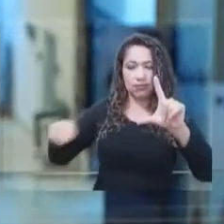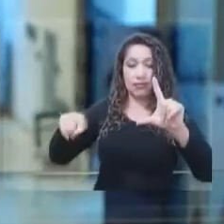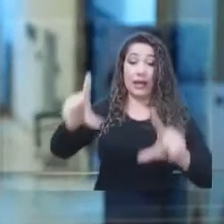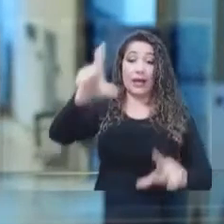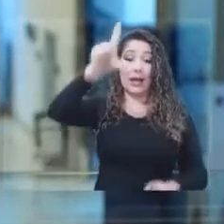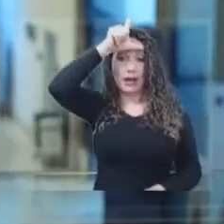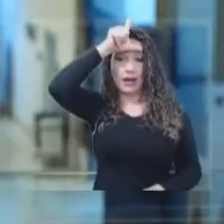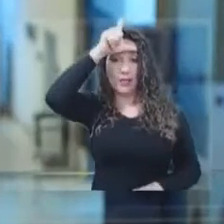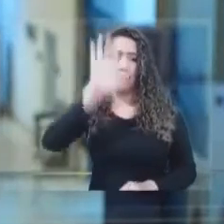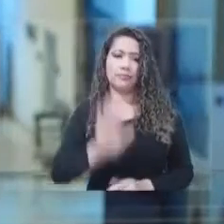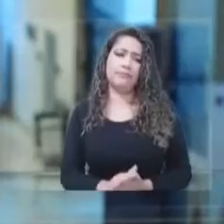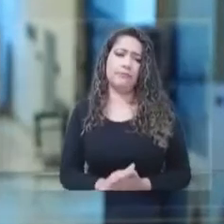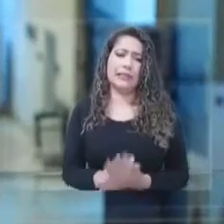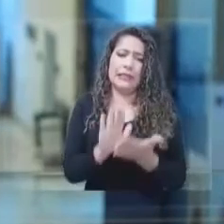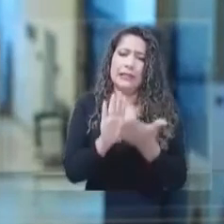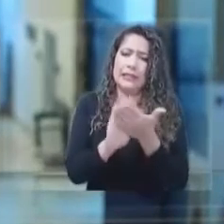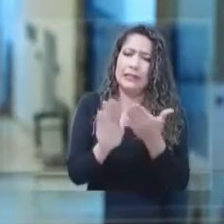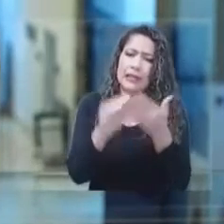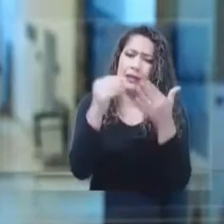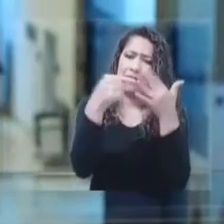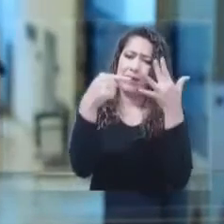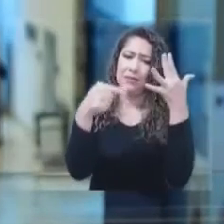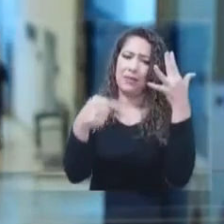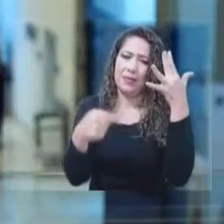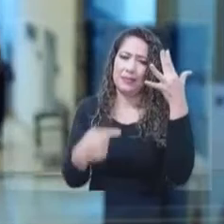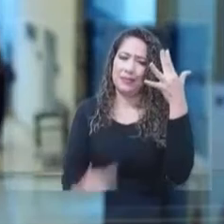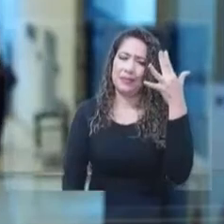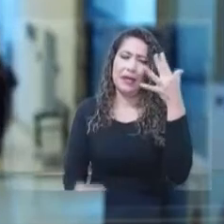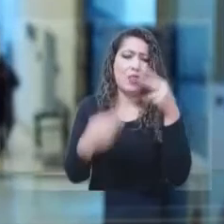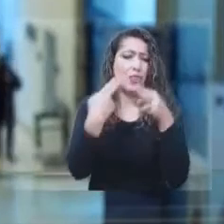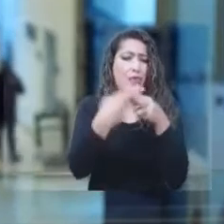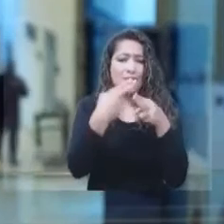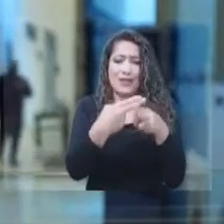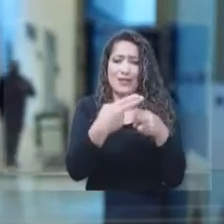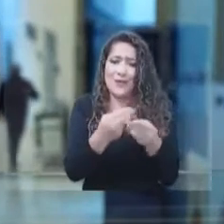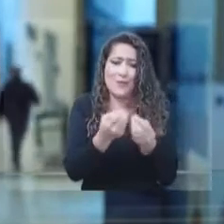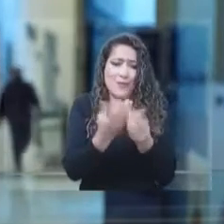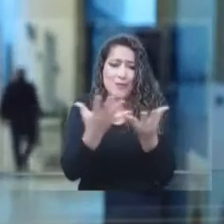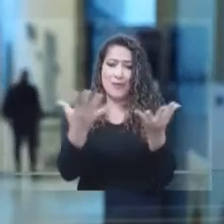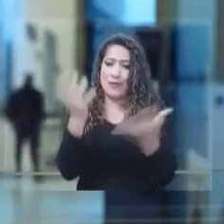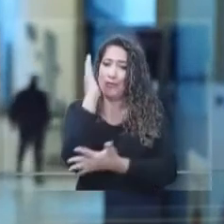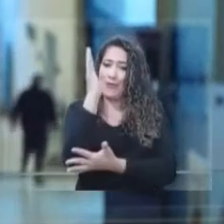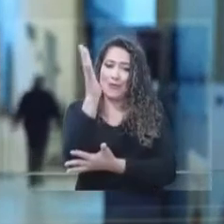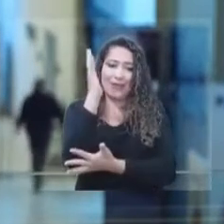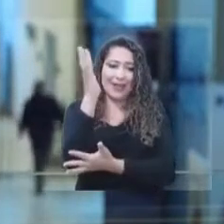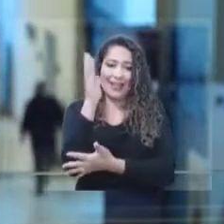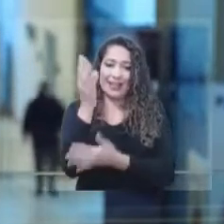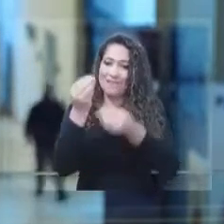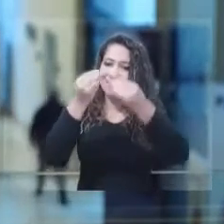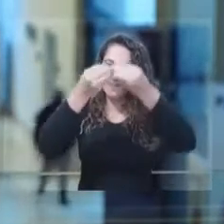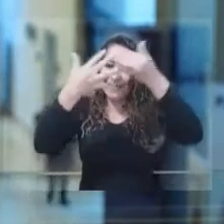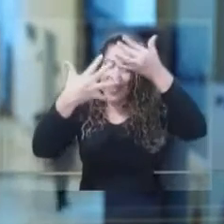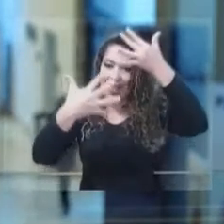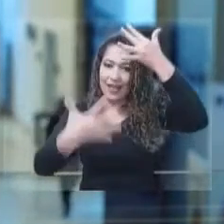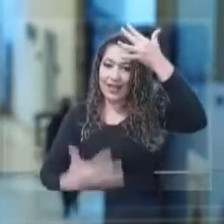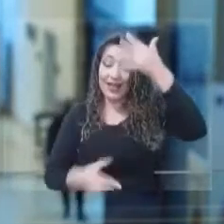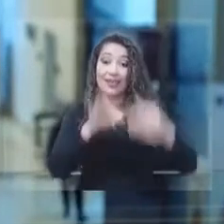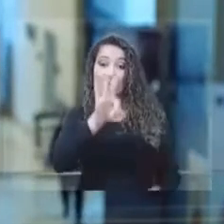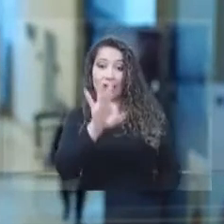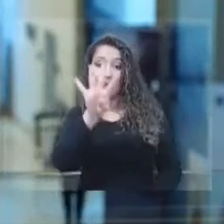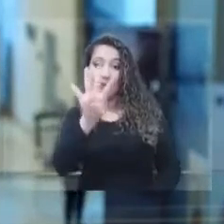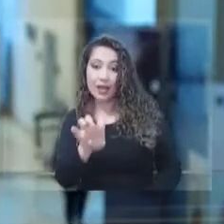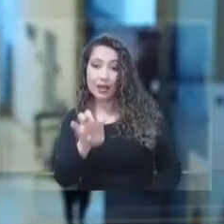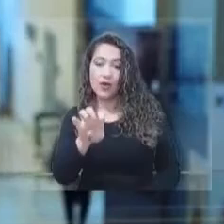nombrar, dadas las limitaciones de tiempo, a los demás conferencistas que hacen parte de los 39 representantes de reguladores, academia,